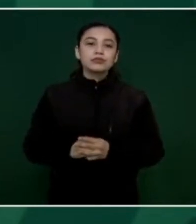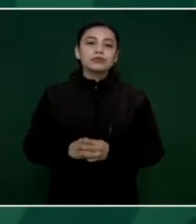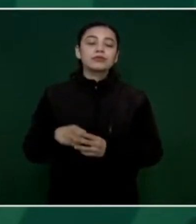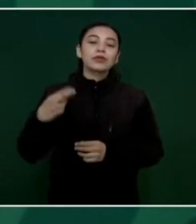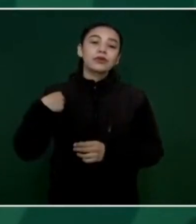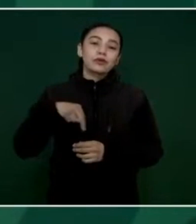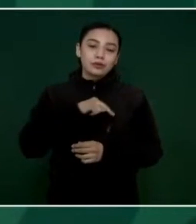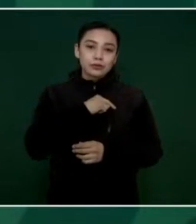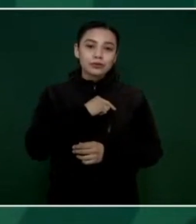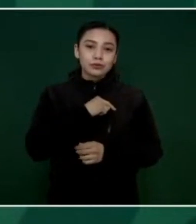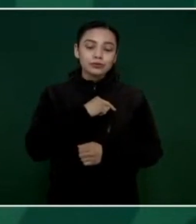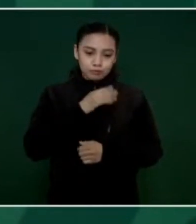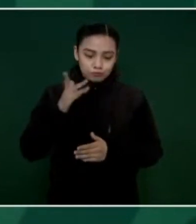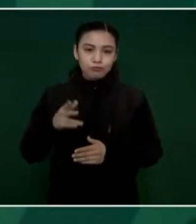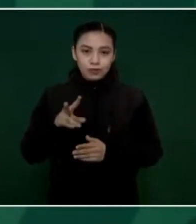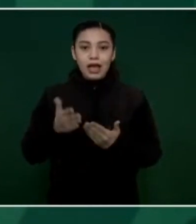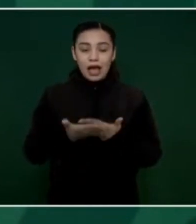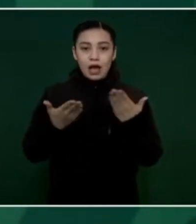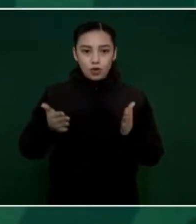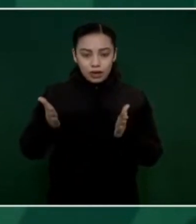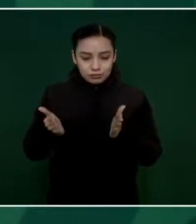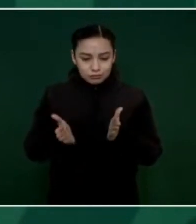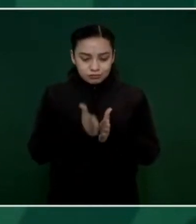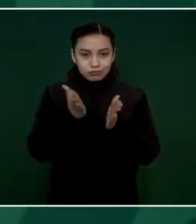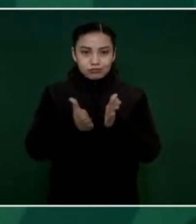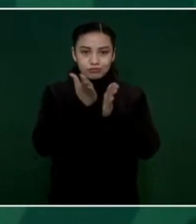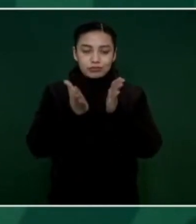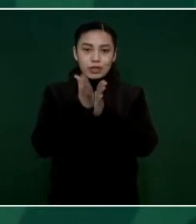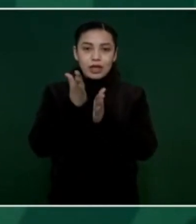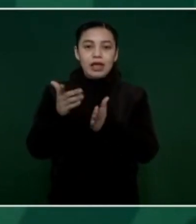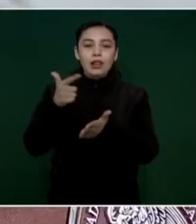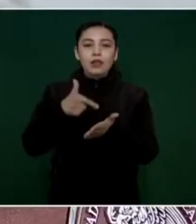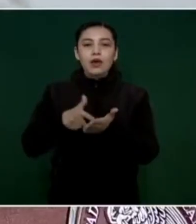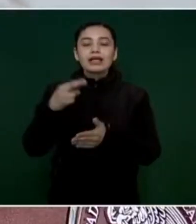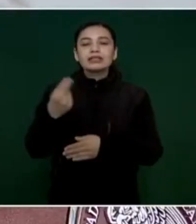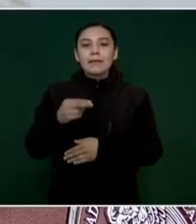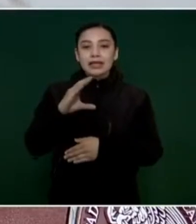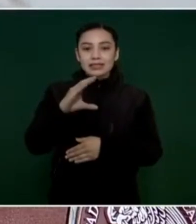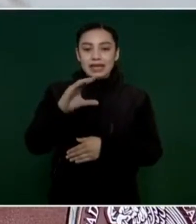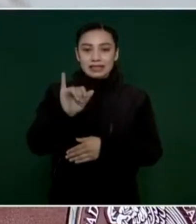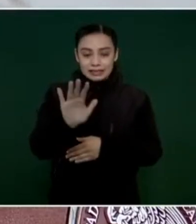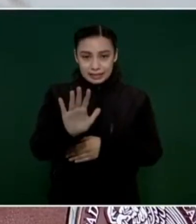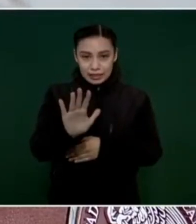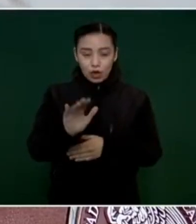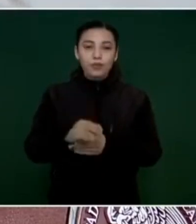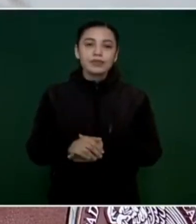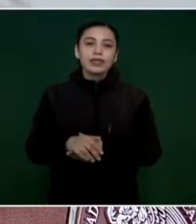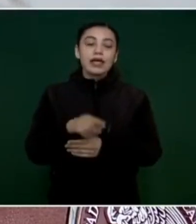Estamos construyendo en este momento un C5 en Cananea que nos va a permitir atender,